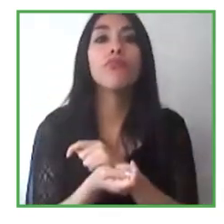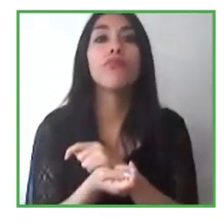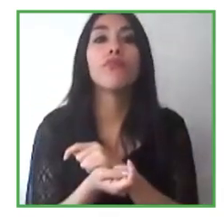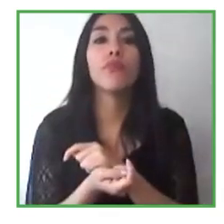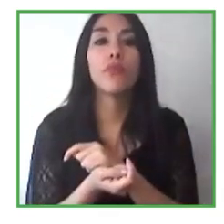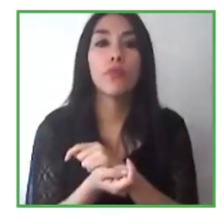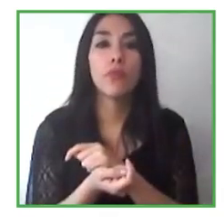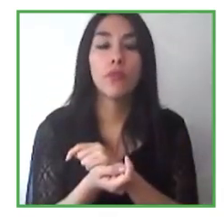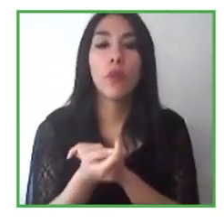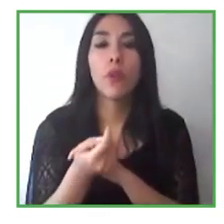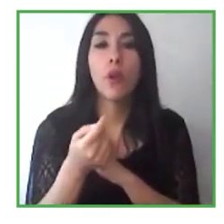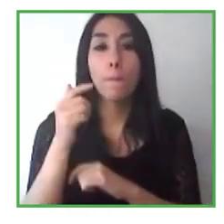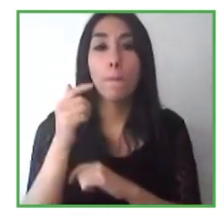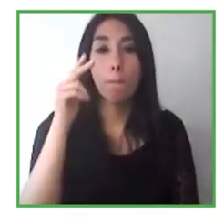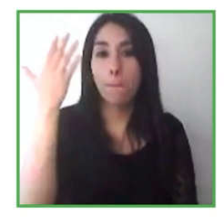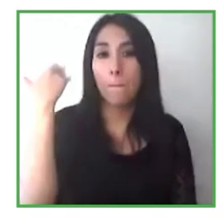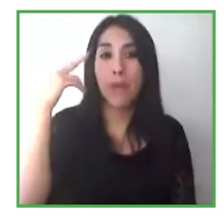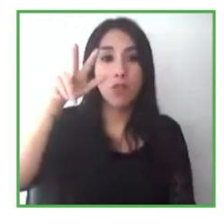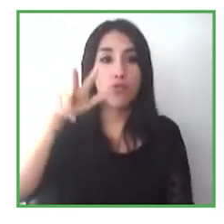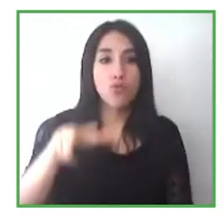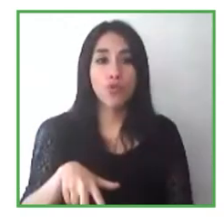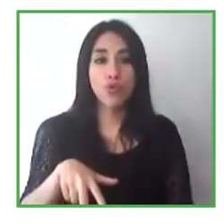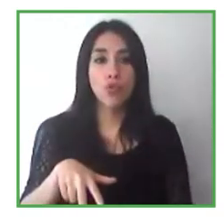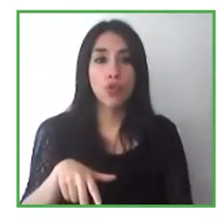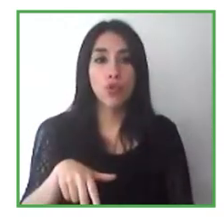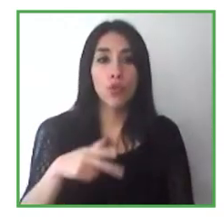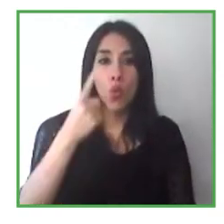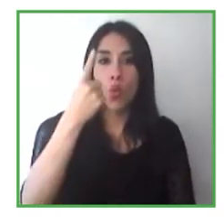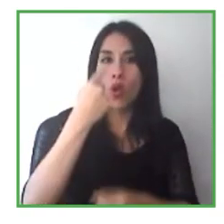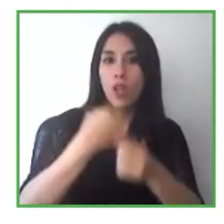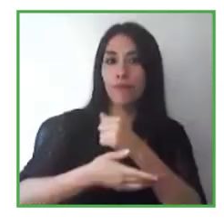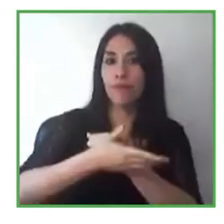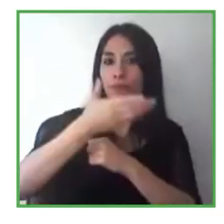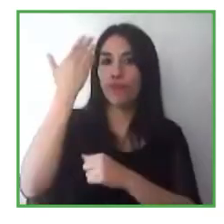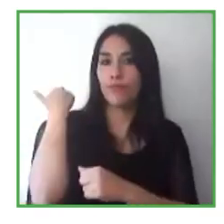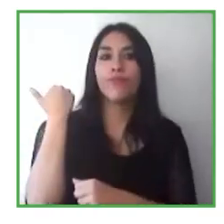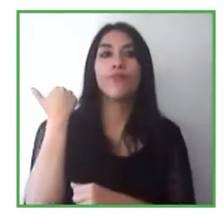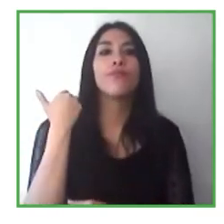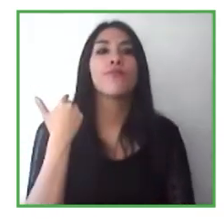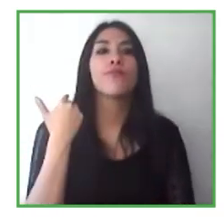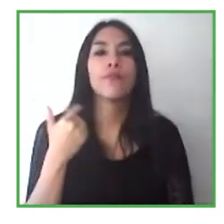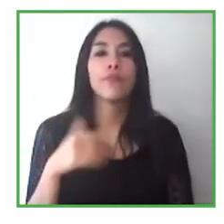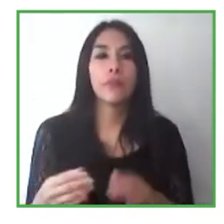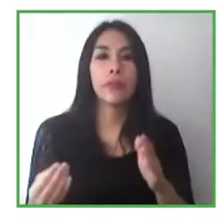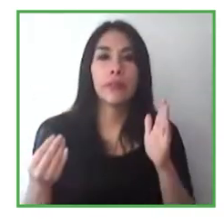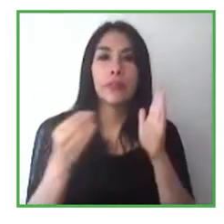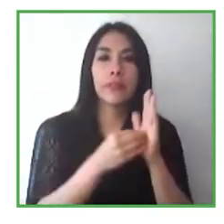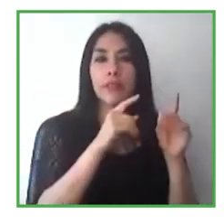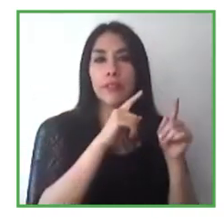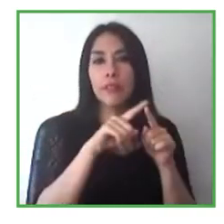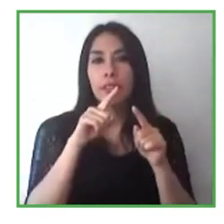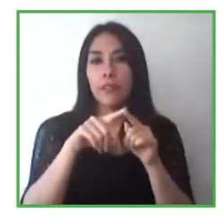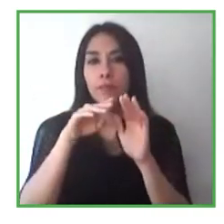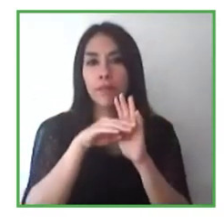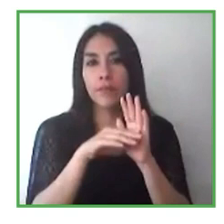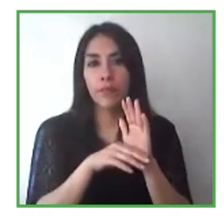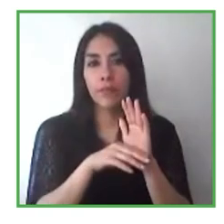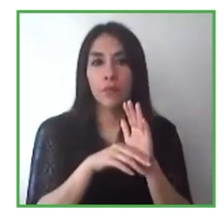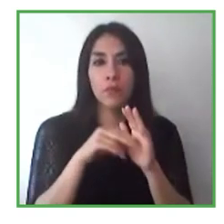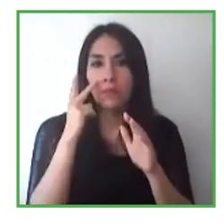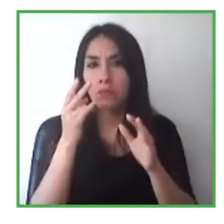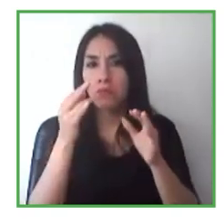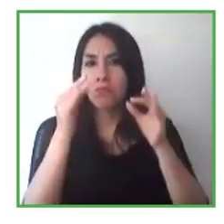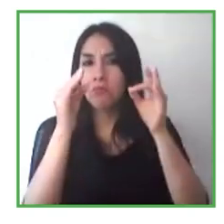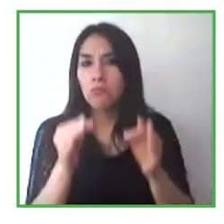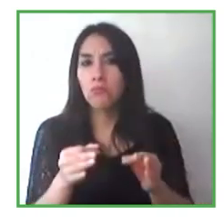hace unos años esto y implementamos distintos programas de ajuste especiales para asegurarnos que nuestros empleados, bueno, teníamos que trabajar